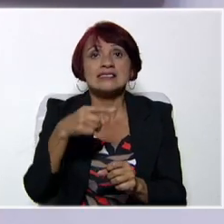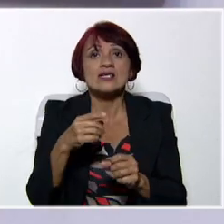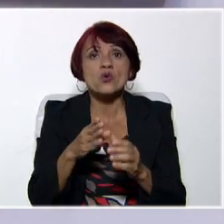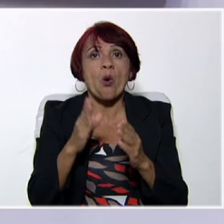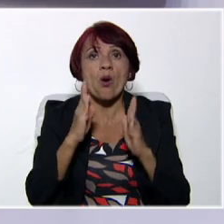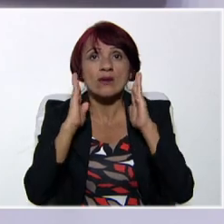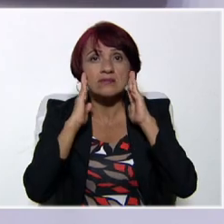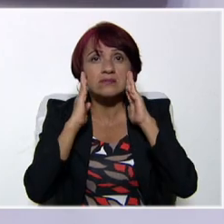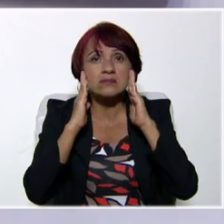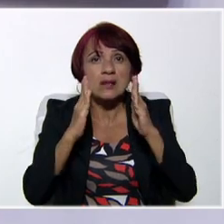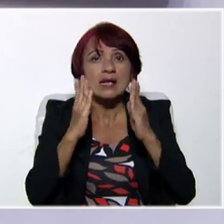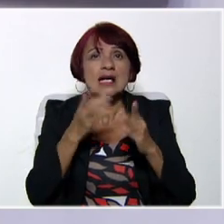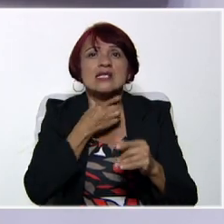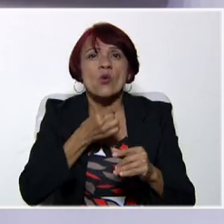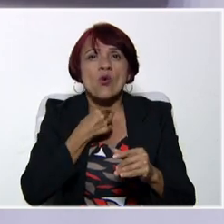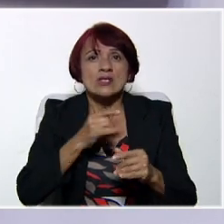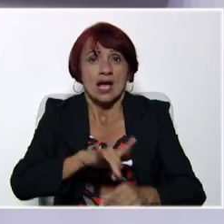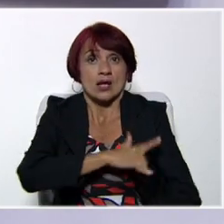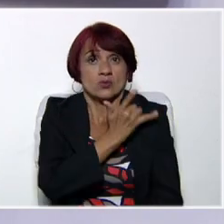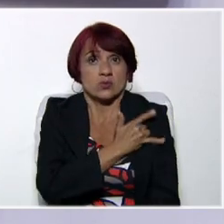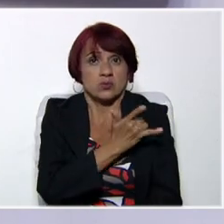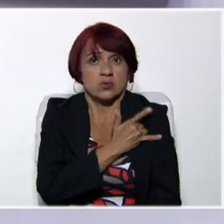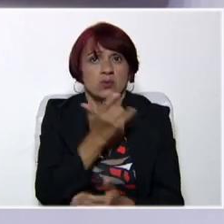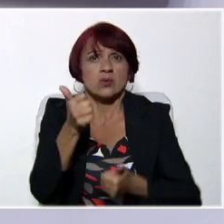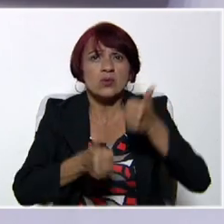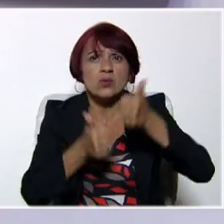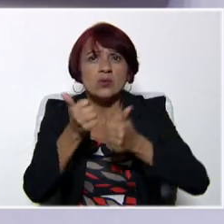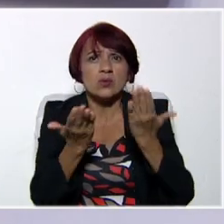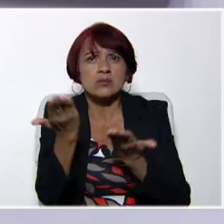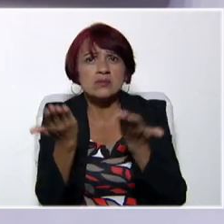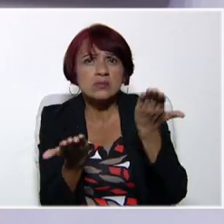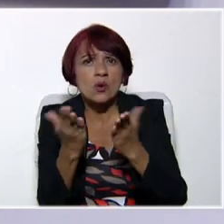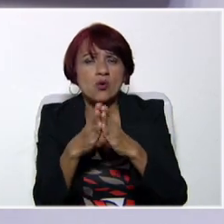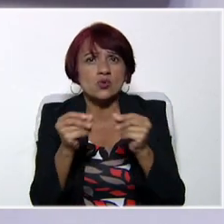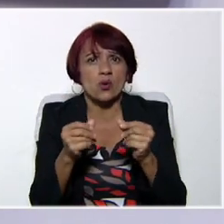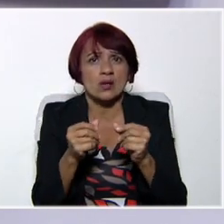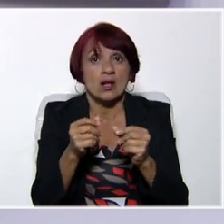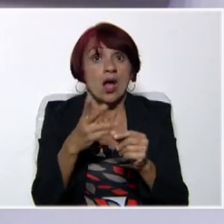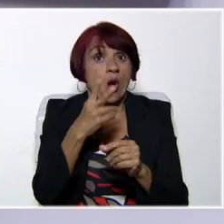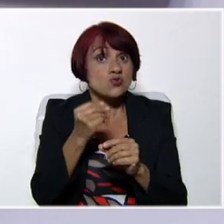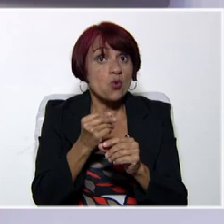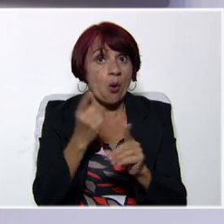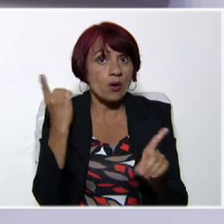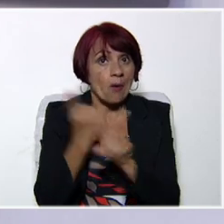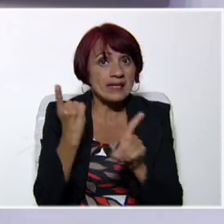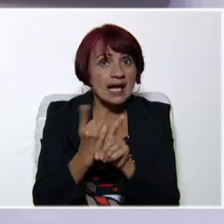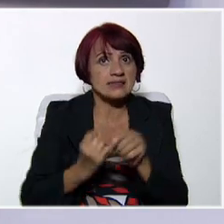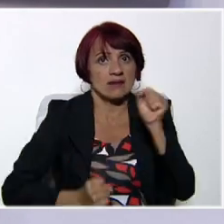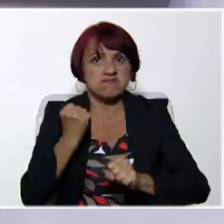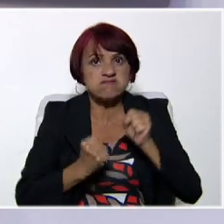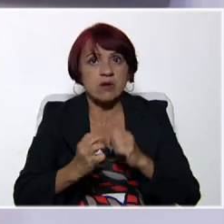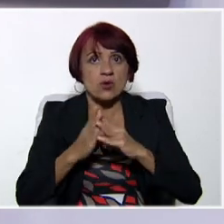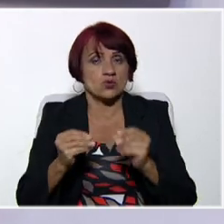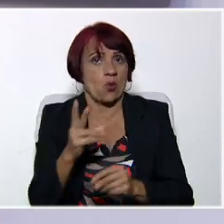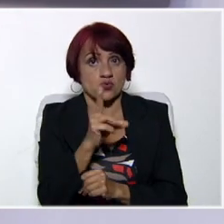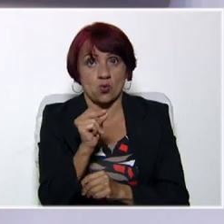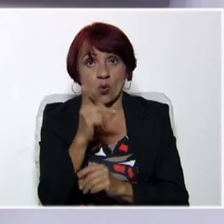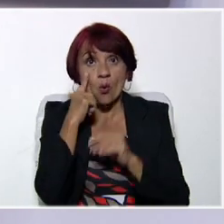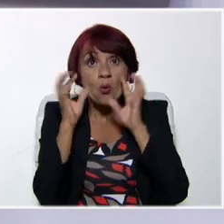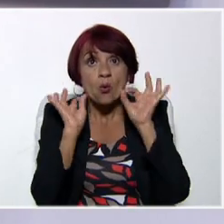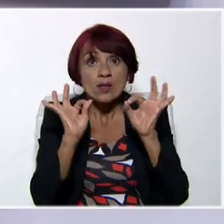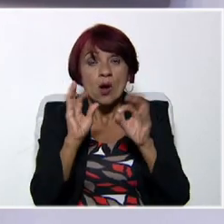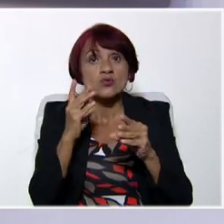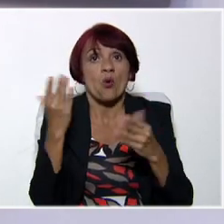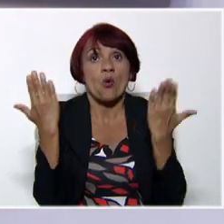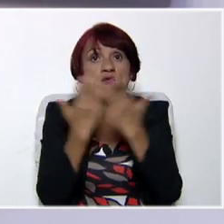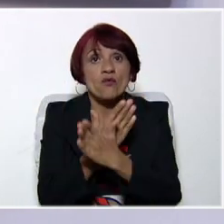le explica actividades para hacer carreras de competencia. Esos son race. Cuando competimos no es carrera a nivel profesional ni de